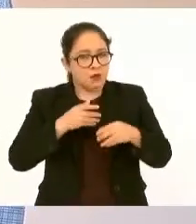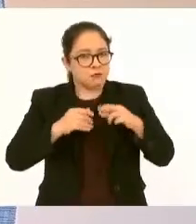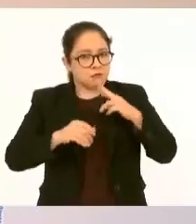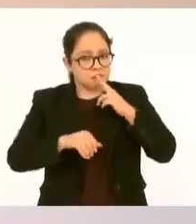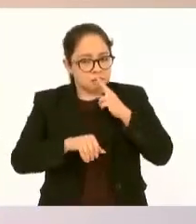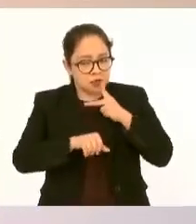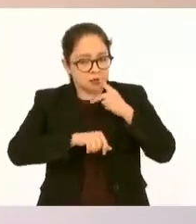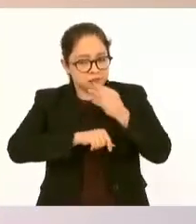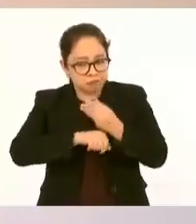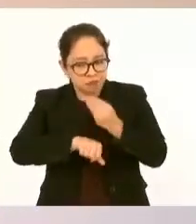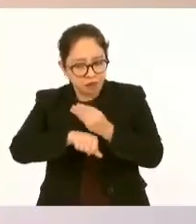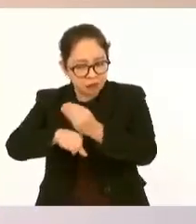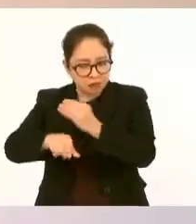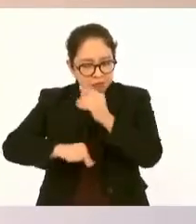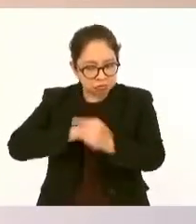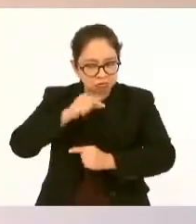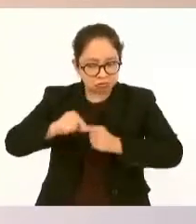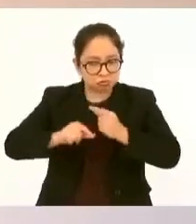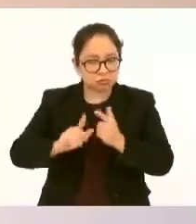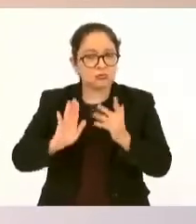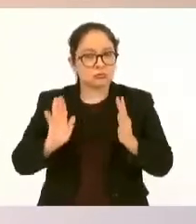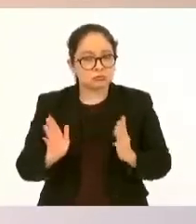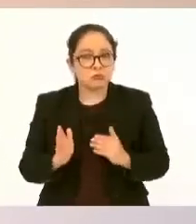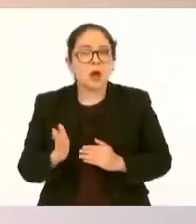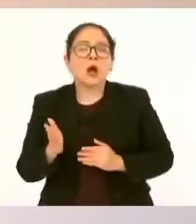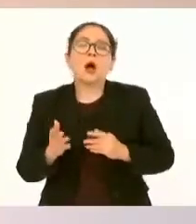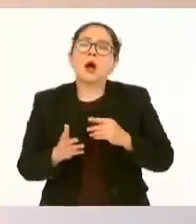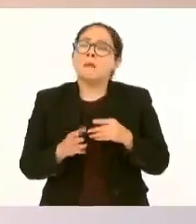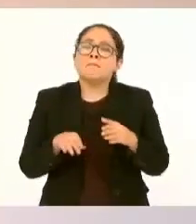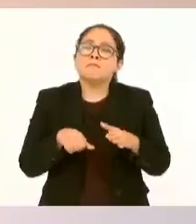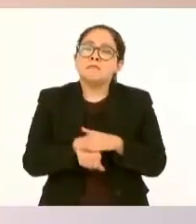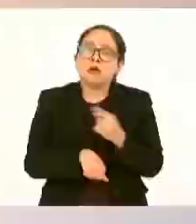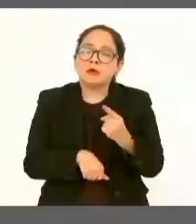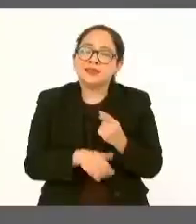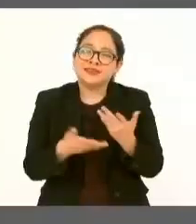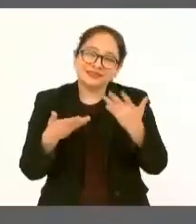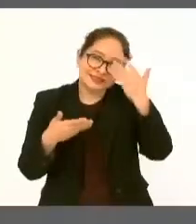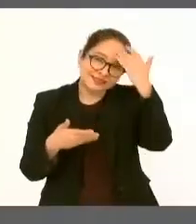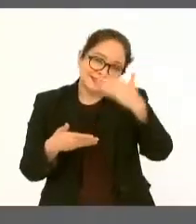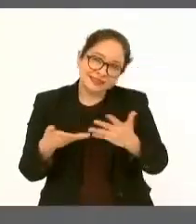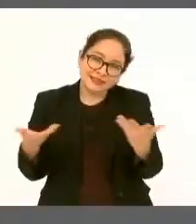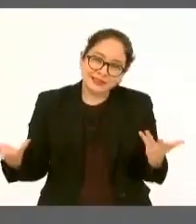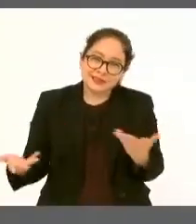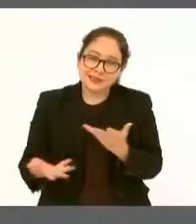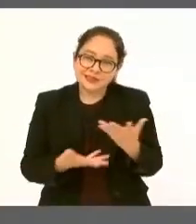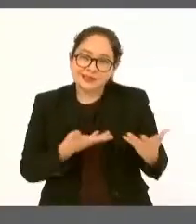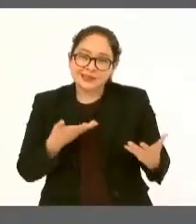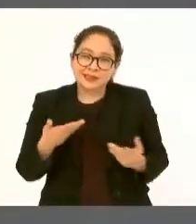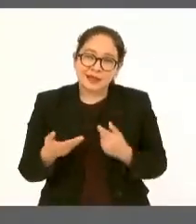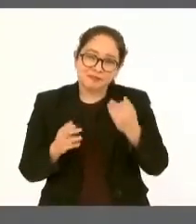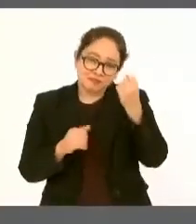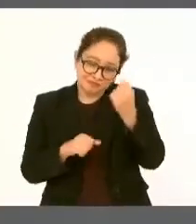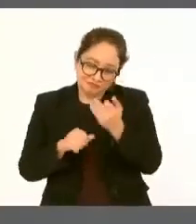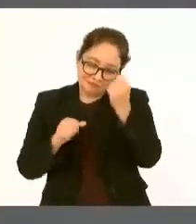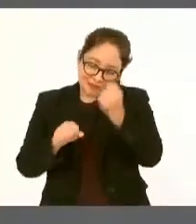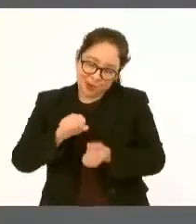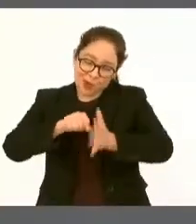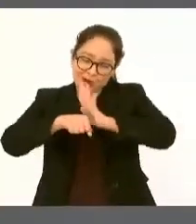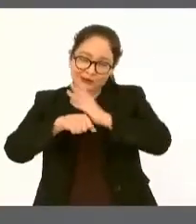Nos ha ayudado mucho a enfrentar la pandemia